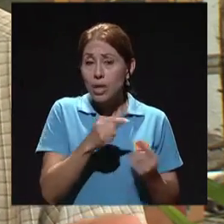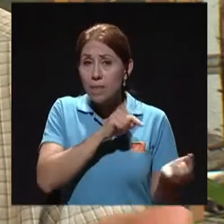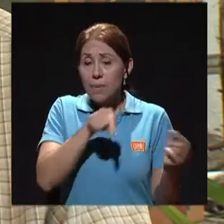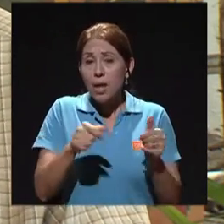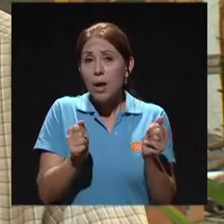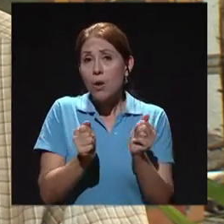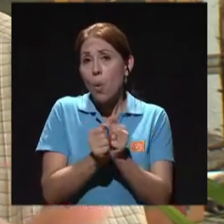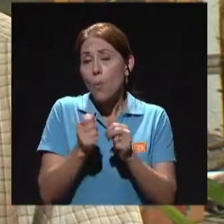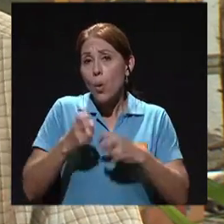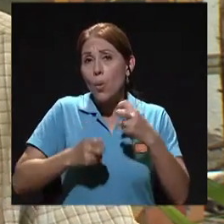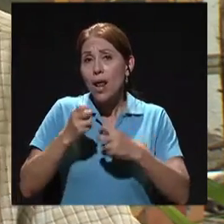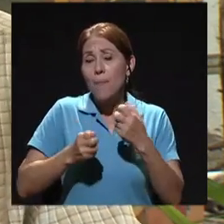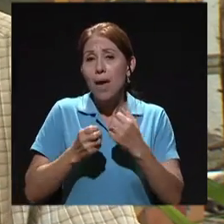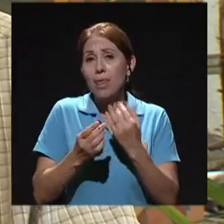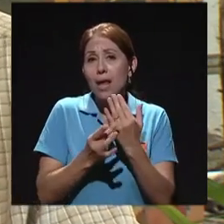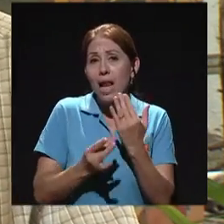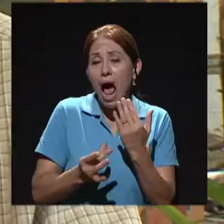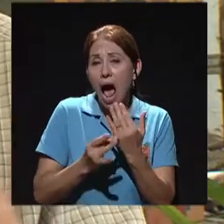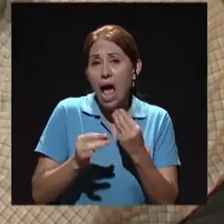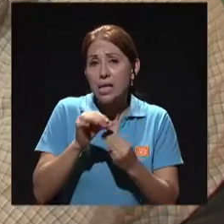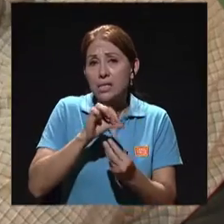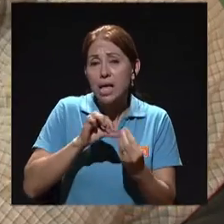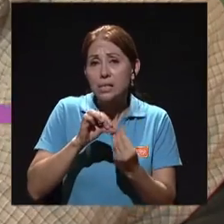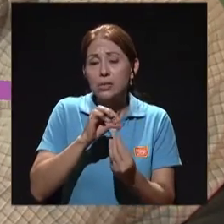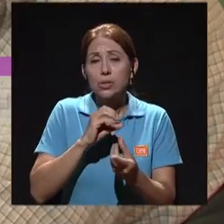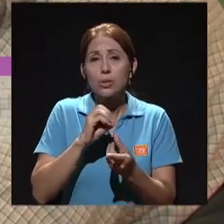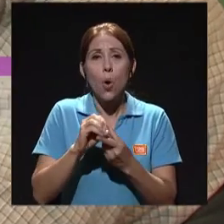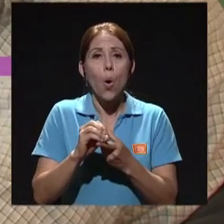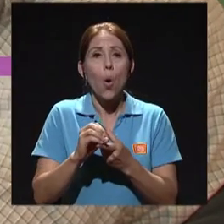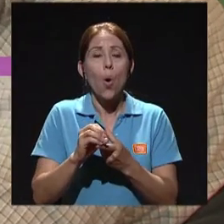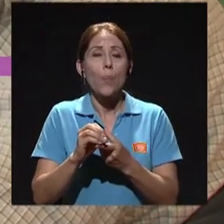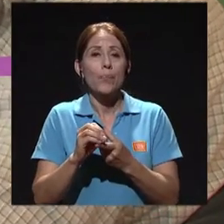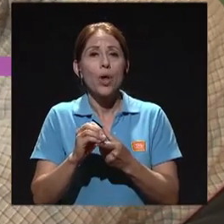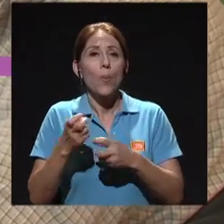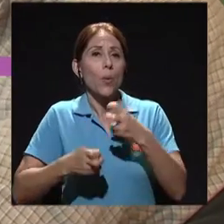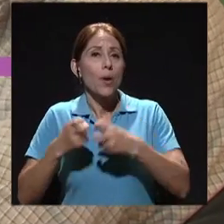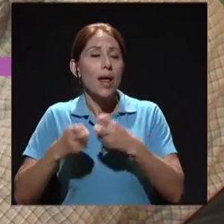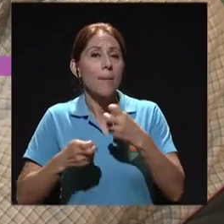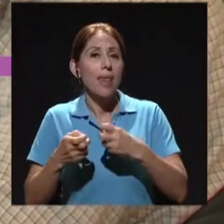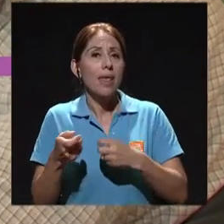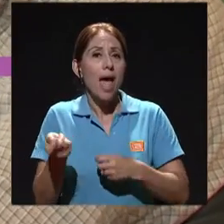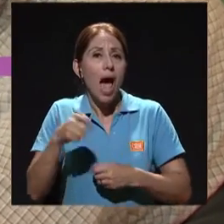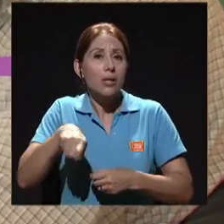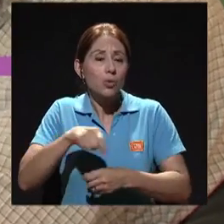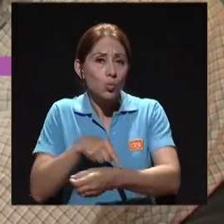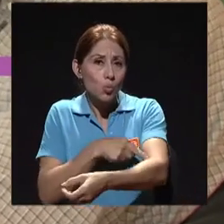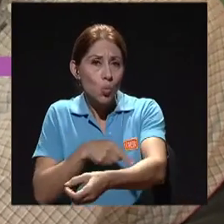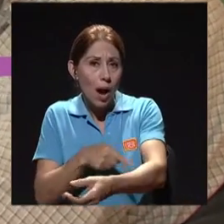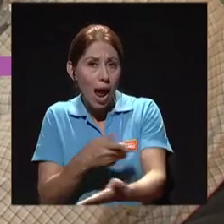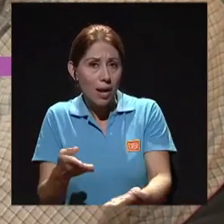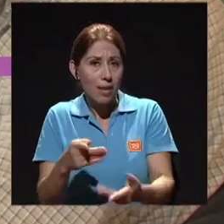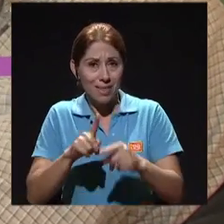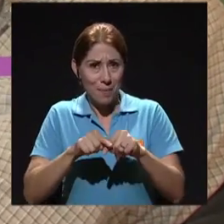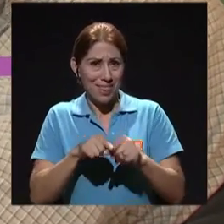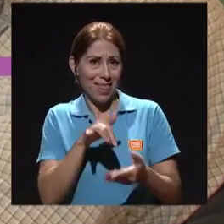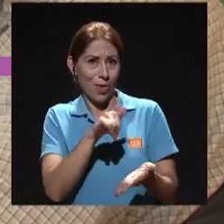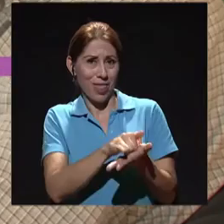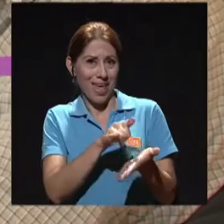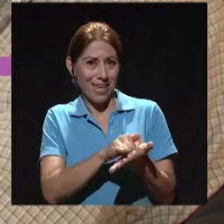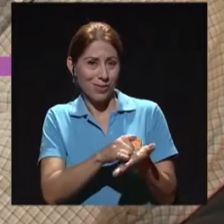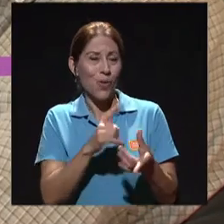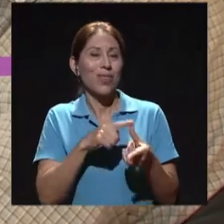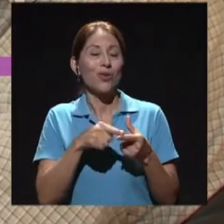lípidos, de grasas, o por un problema de azúcar? Y dependiendo de eso, entonces se procede. Porque lo otro importante es que